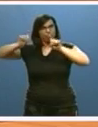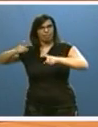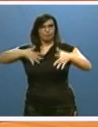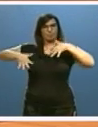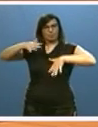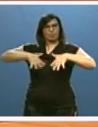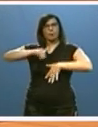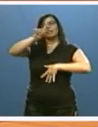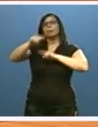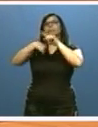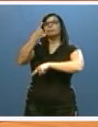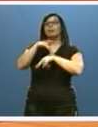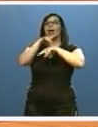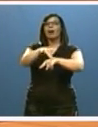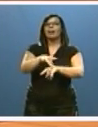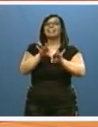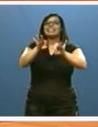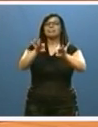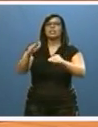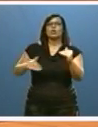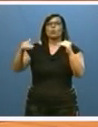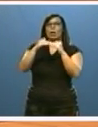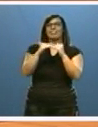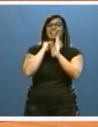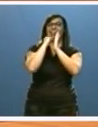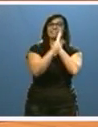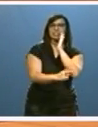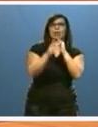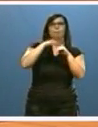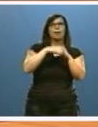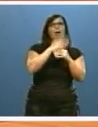la Igualdad con medidas transversales que impliquen a todas las Administraciones.